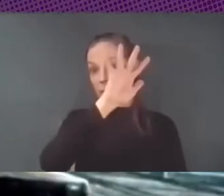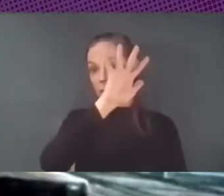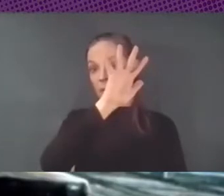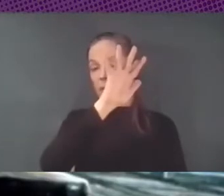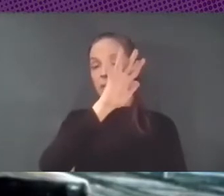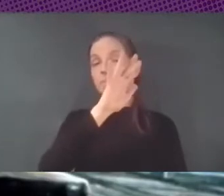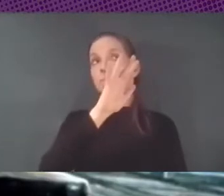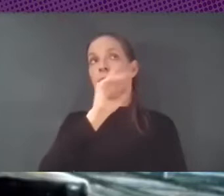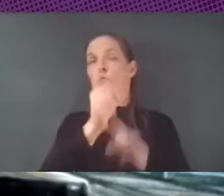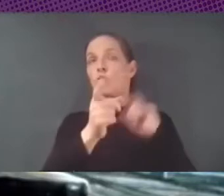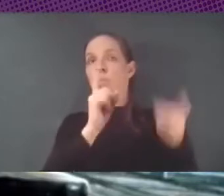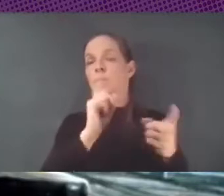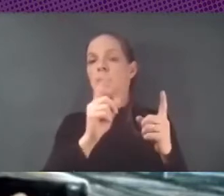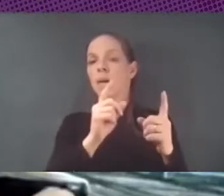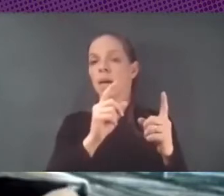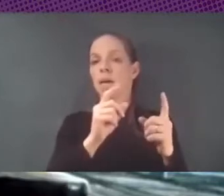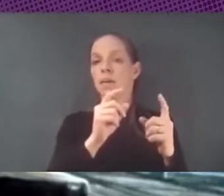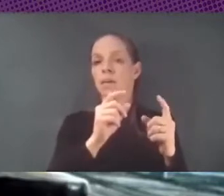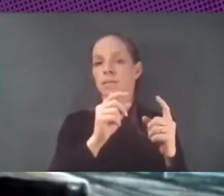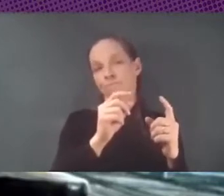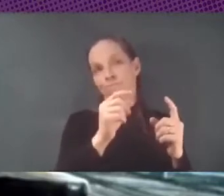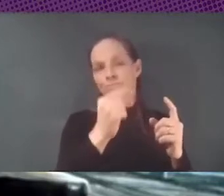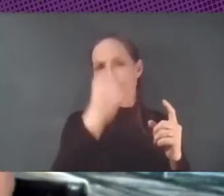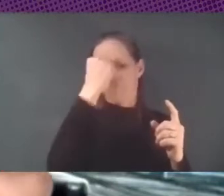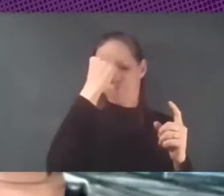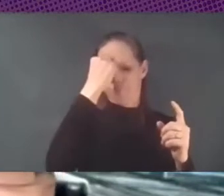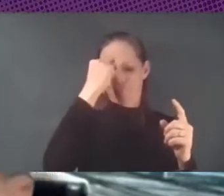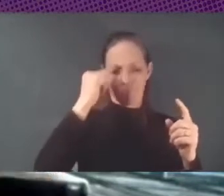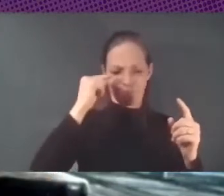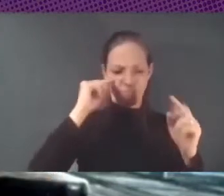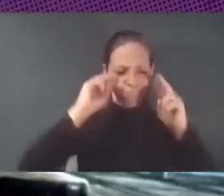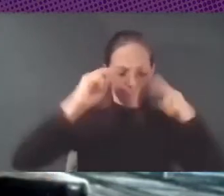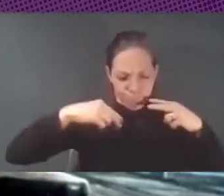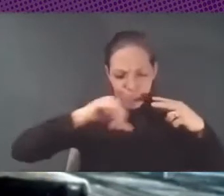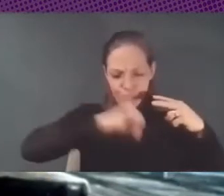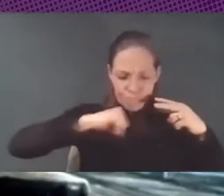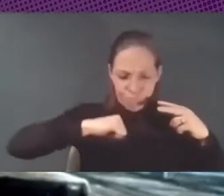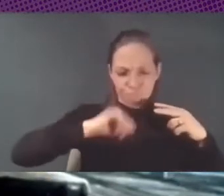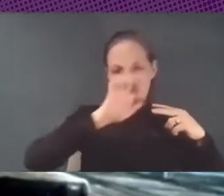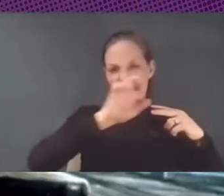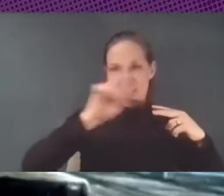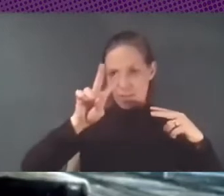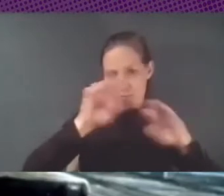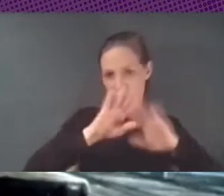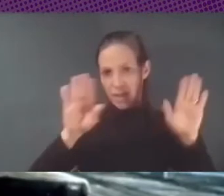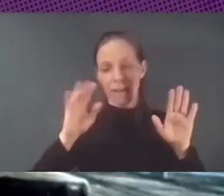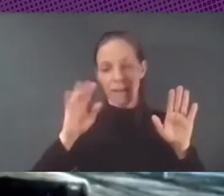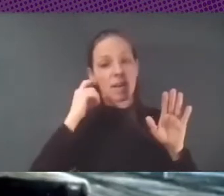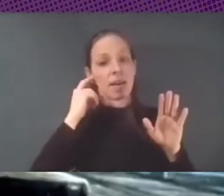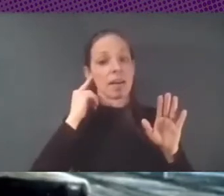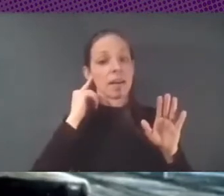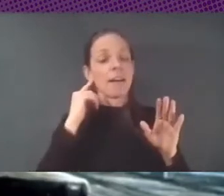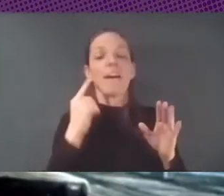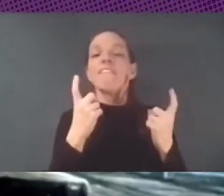digamos, US-céntricas, norteamericano-céntricas, lo que falta es dar voces a